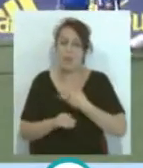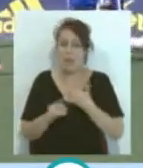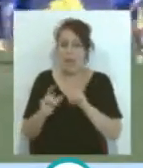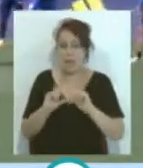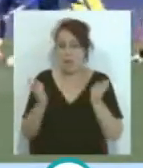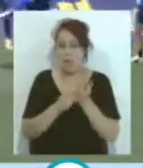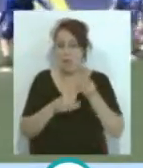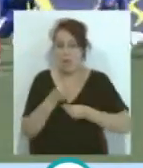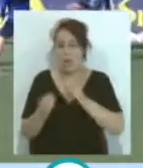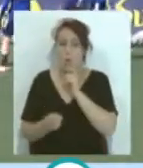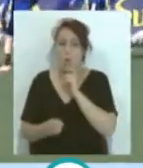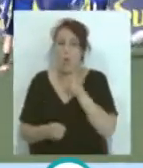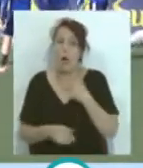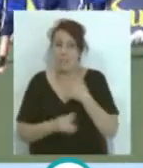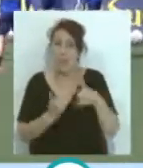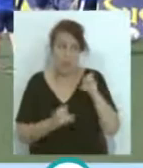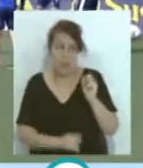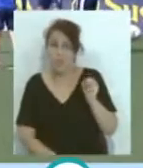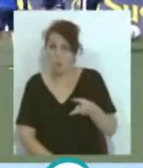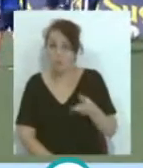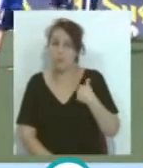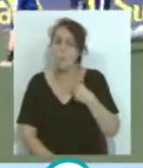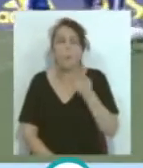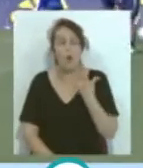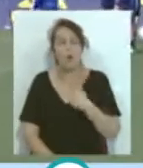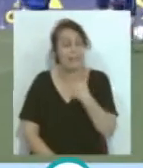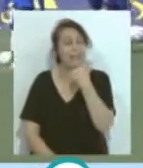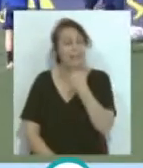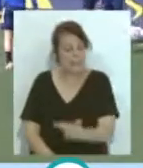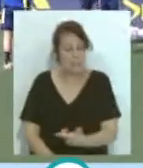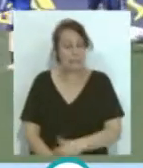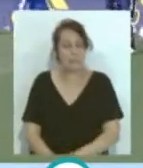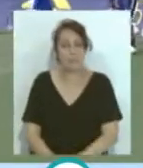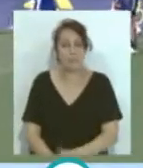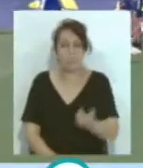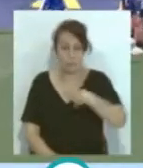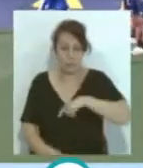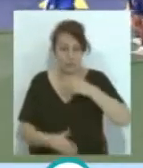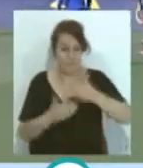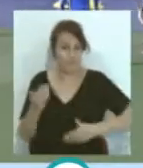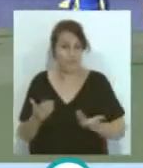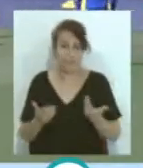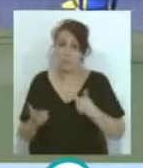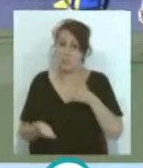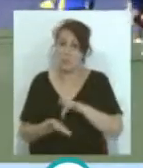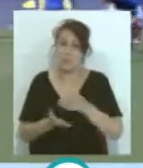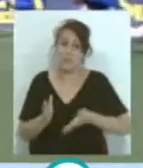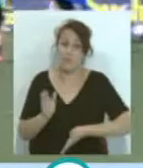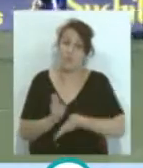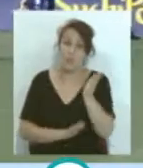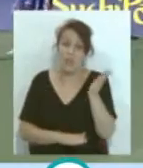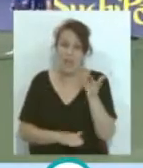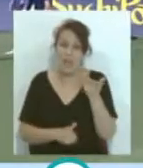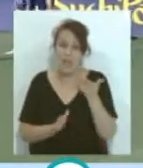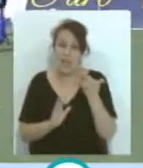equipo... ...le ha llevado a tener la razón... ...es un poco como os lo dije... ...nosotros tenemos estas limitaciones... ...y nosotros en el momento que salgamos... ...de